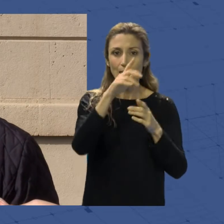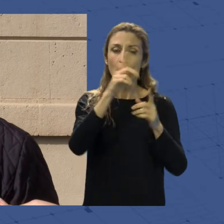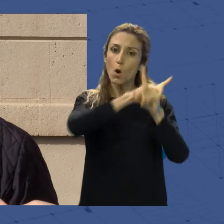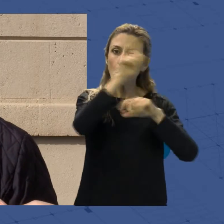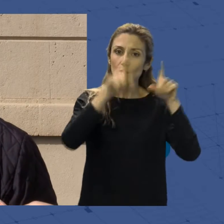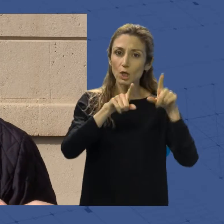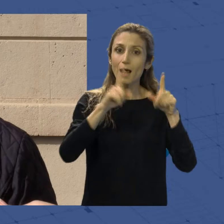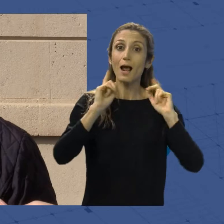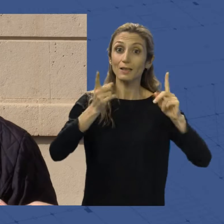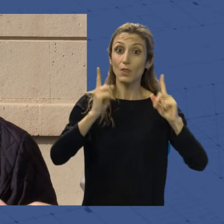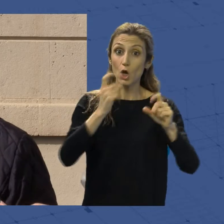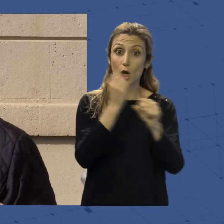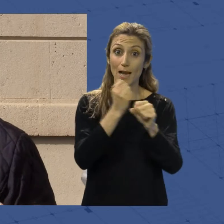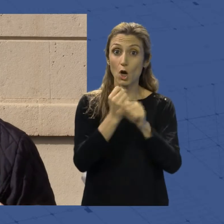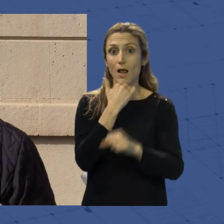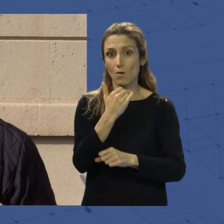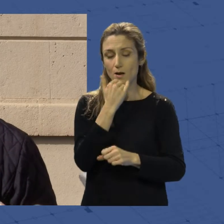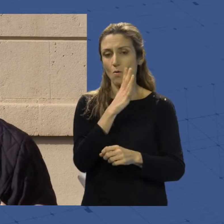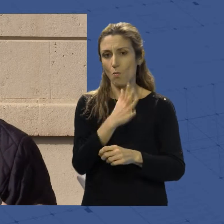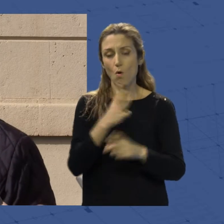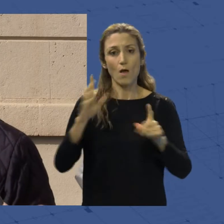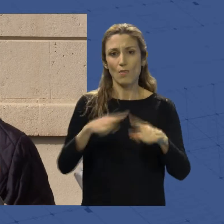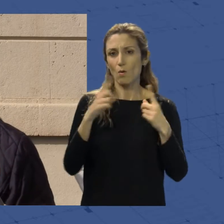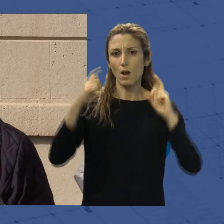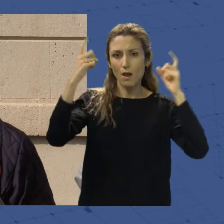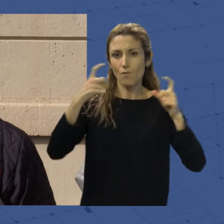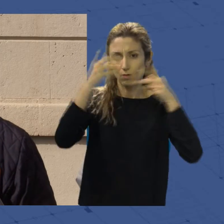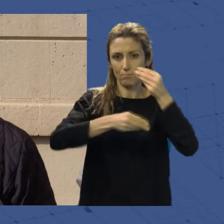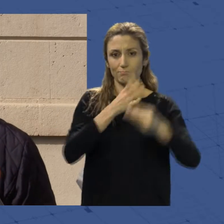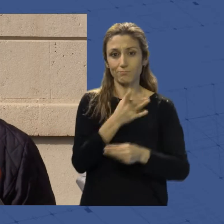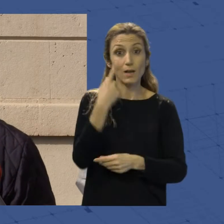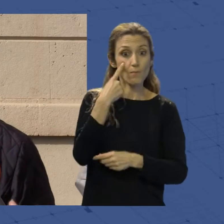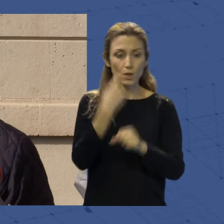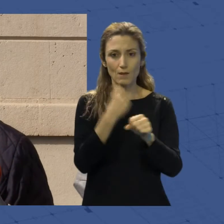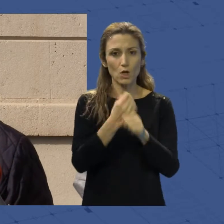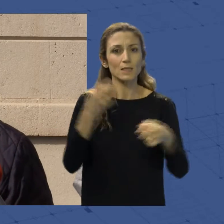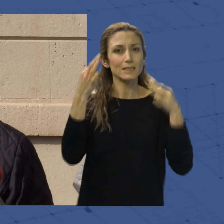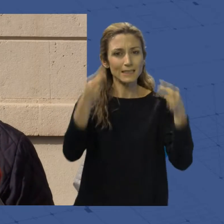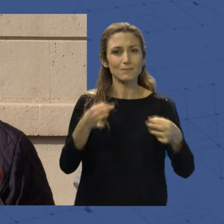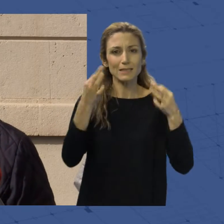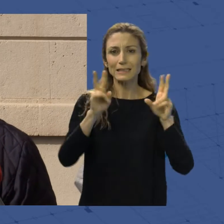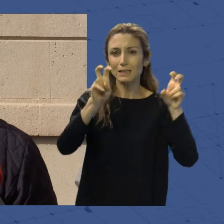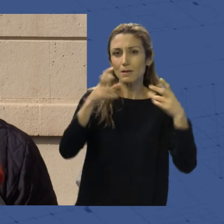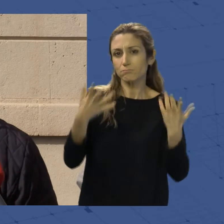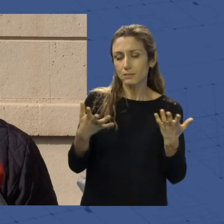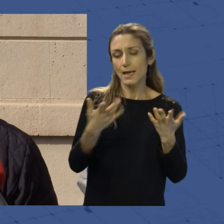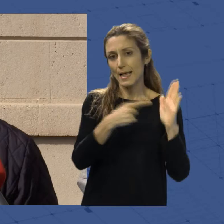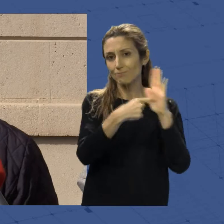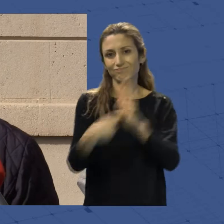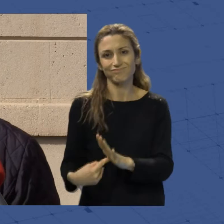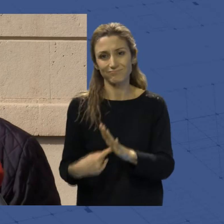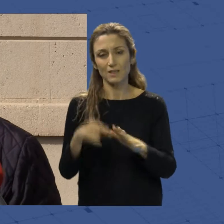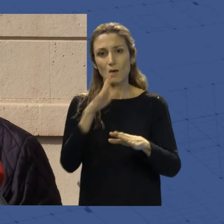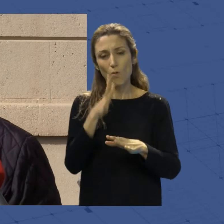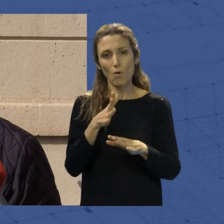riesgos laborales, con lo cual por mucho esfuerzo que se hace de la inspección de trabajo siempre es una cuestión, podemos decir, marginal a